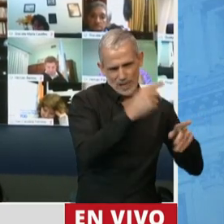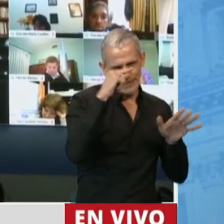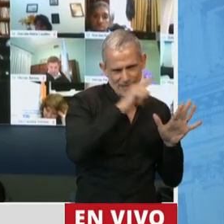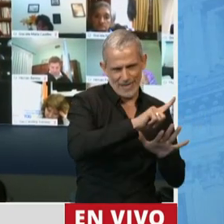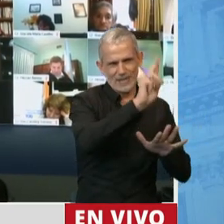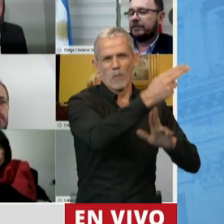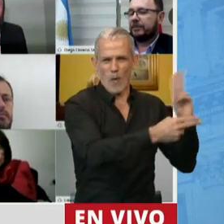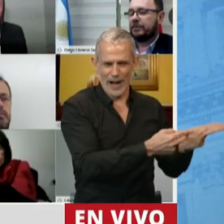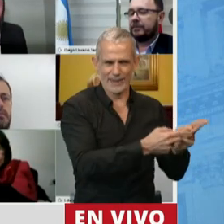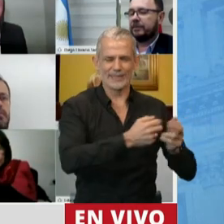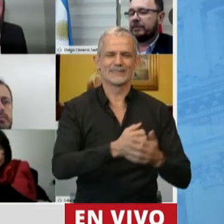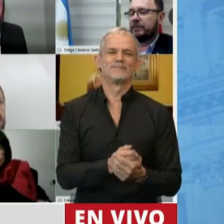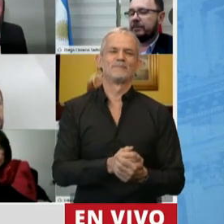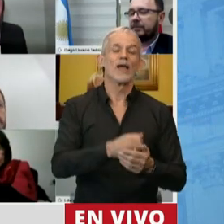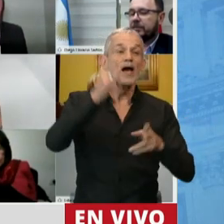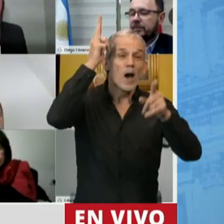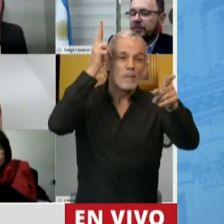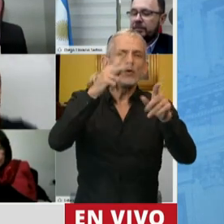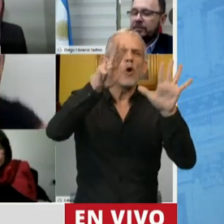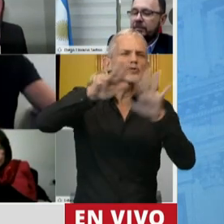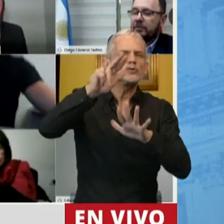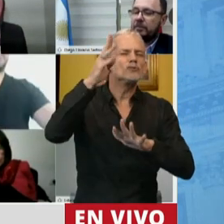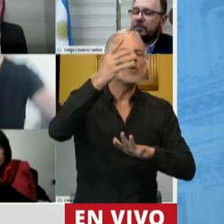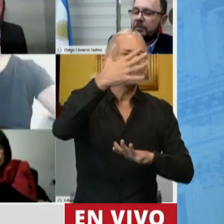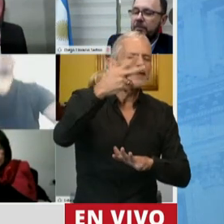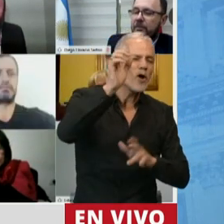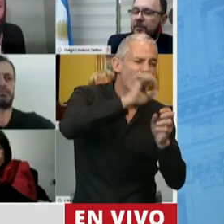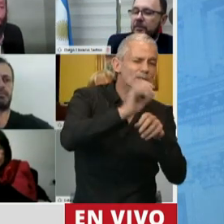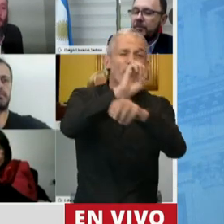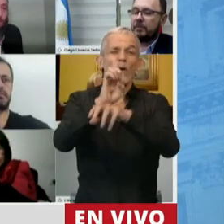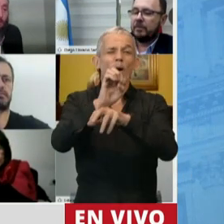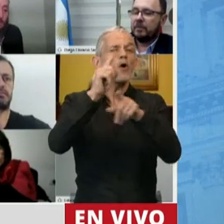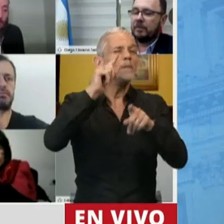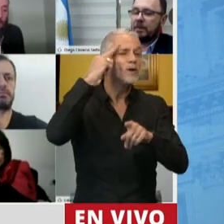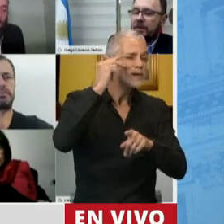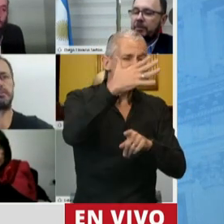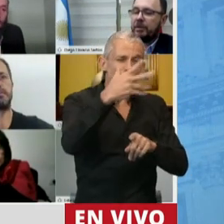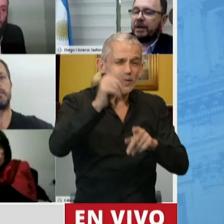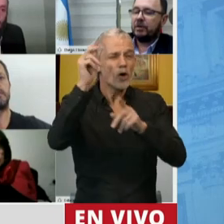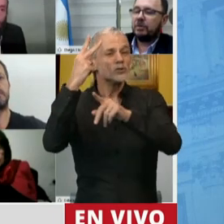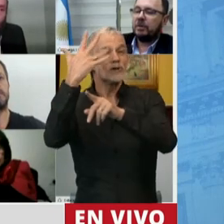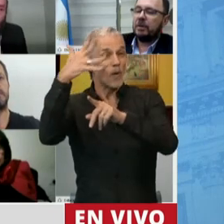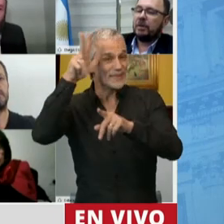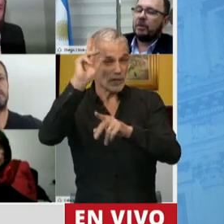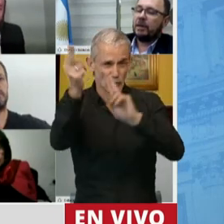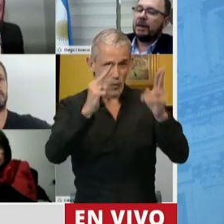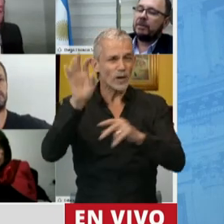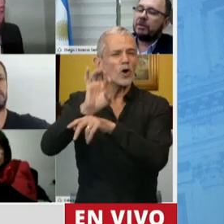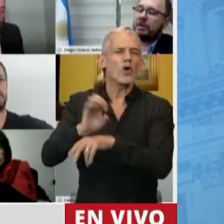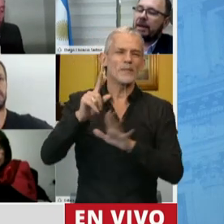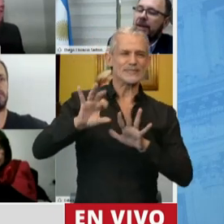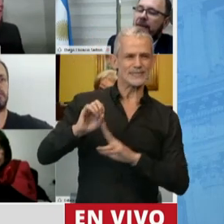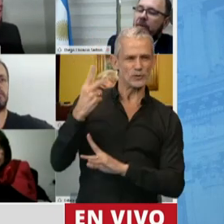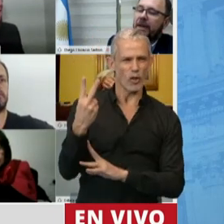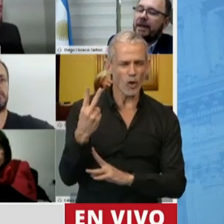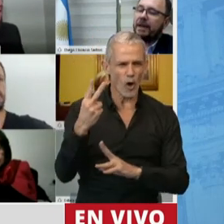muertes, Perú 852 casos, 18 muertes, Ecuador 1924 con 58 decesos, Colombia 702